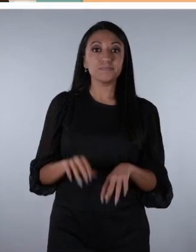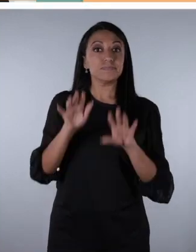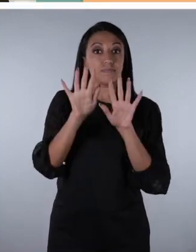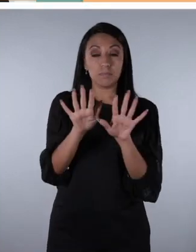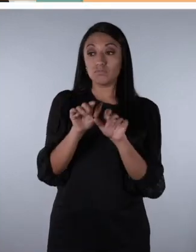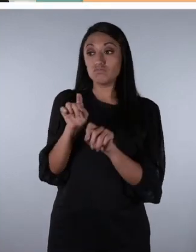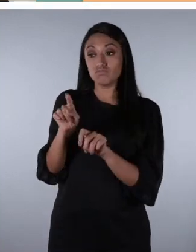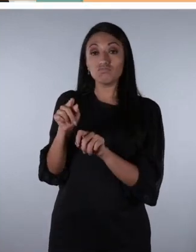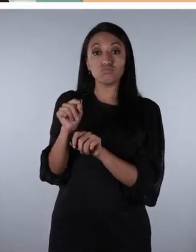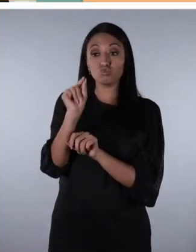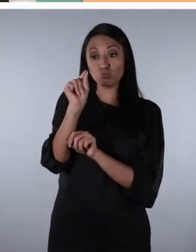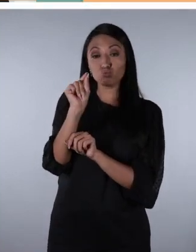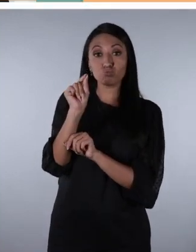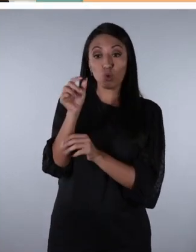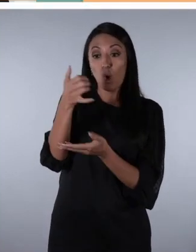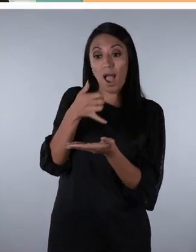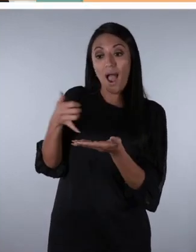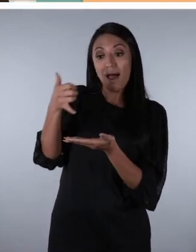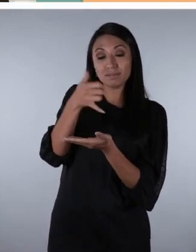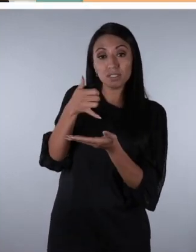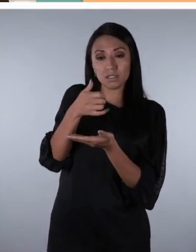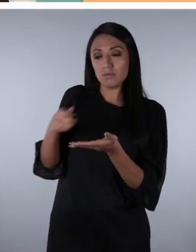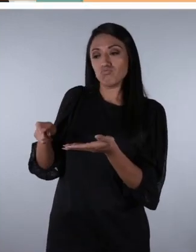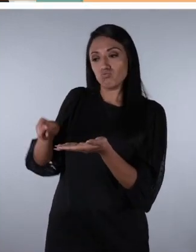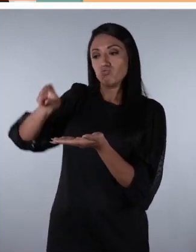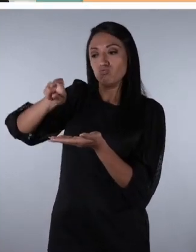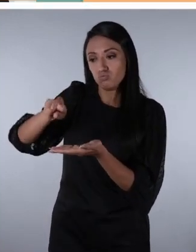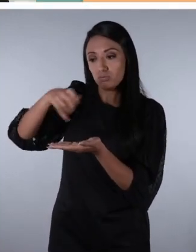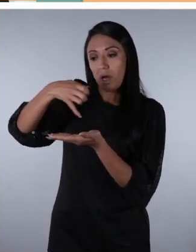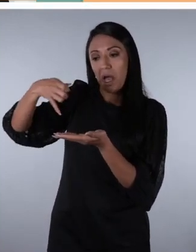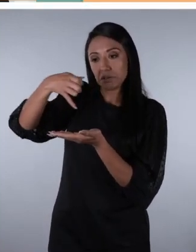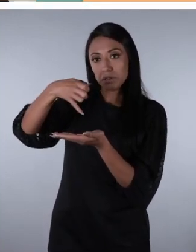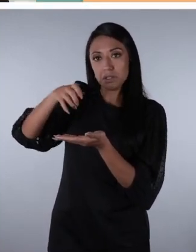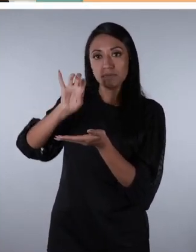Y si tenemos un poco de aceite de oliva, también le ponemos.